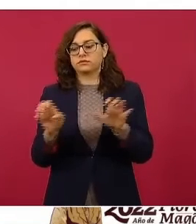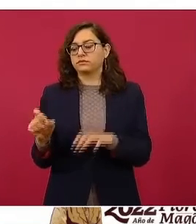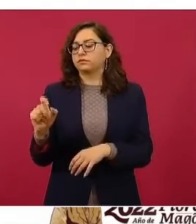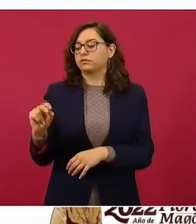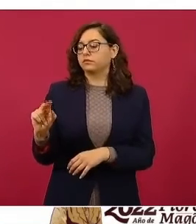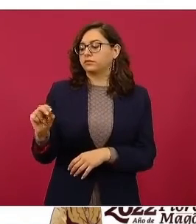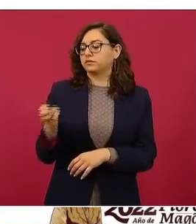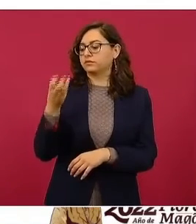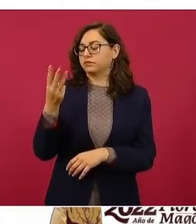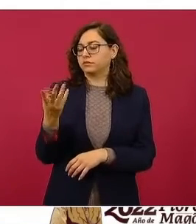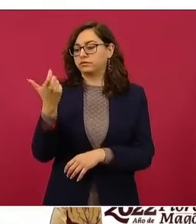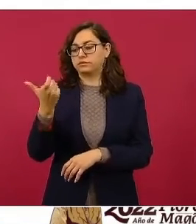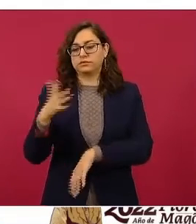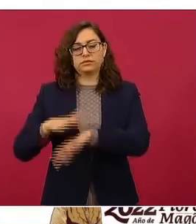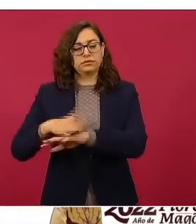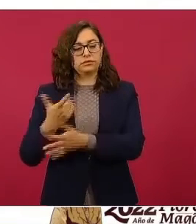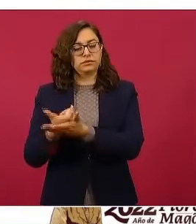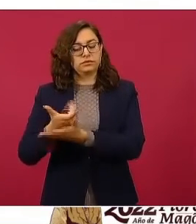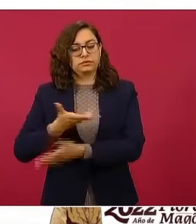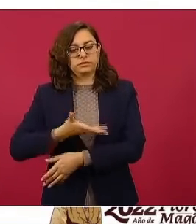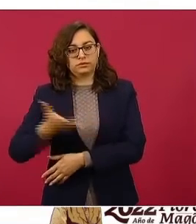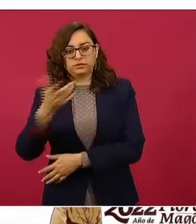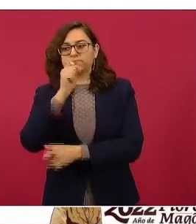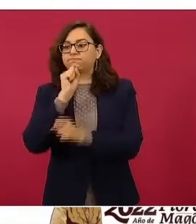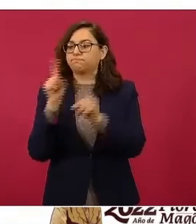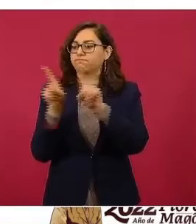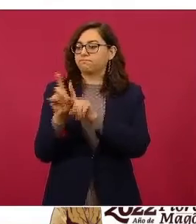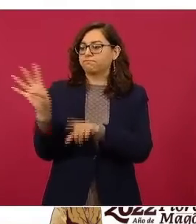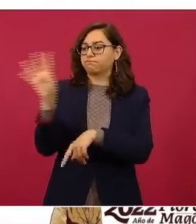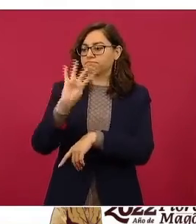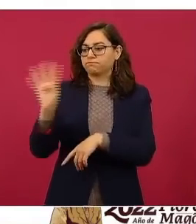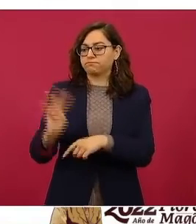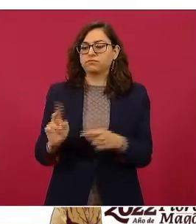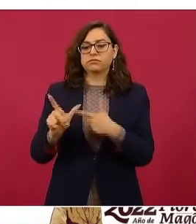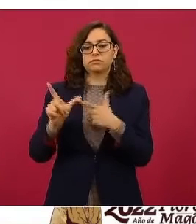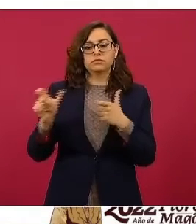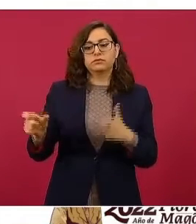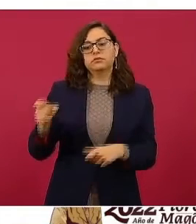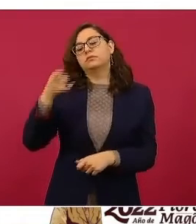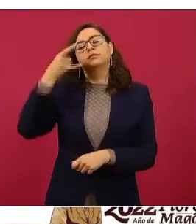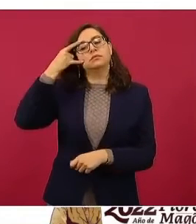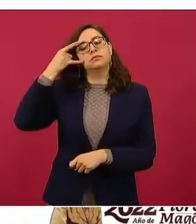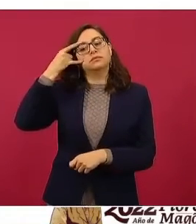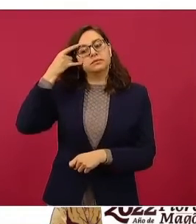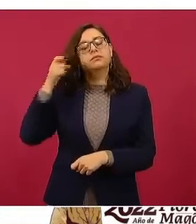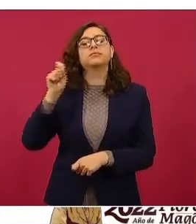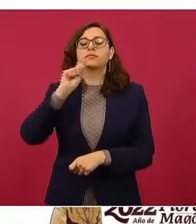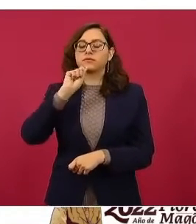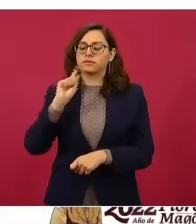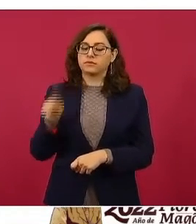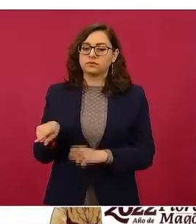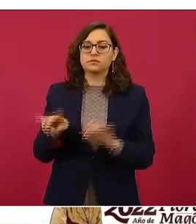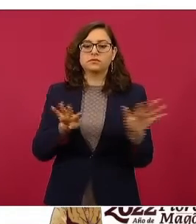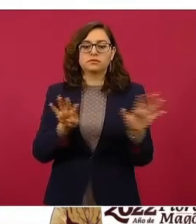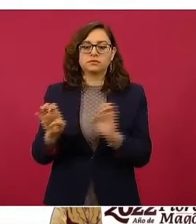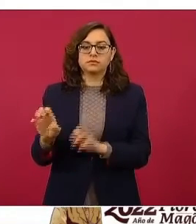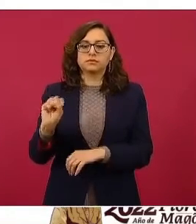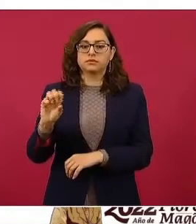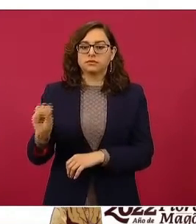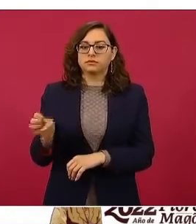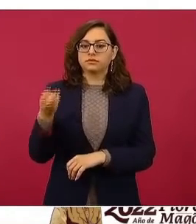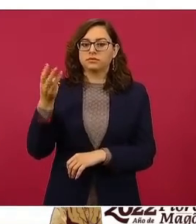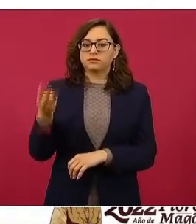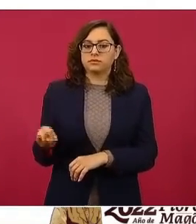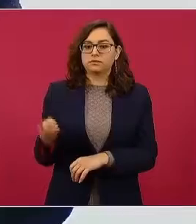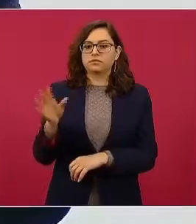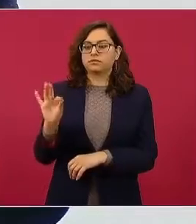es la opción más cara, como también Soriana Express, en Campeche, Campeche, 963 pesos con 45